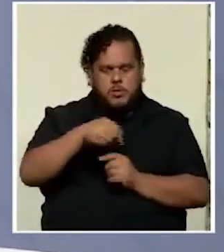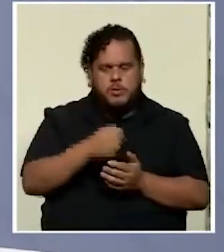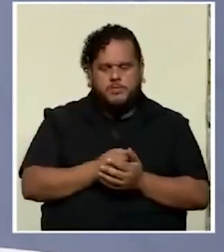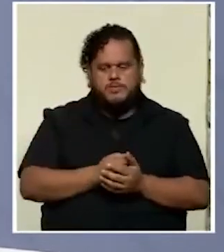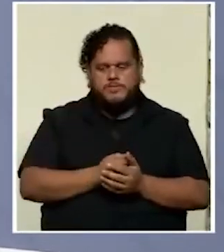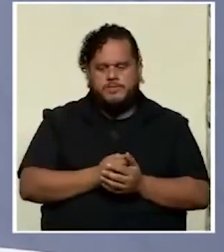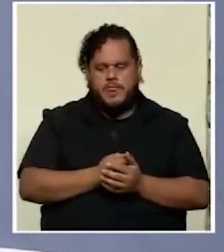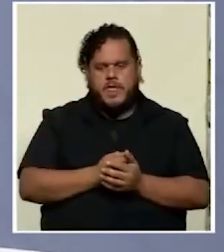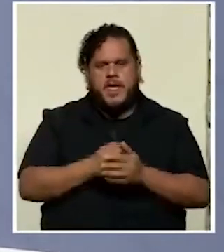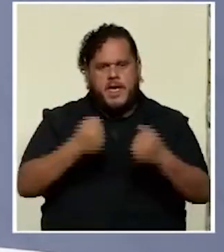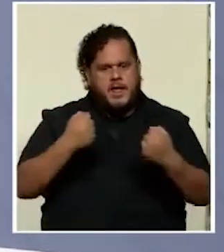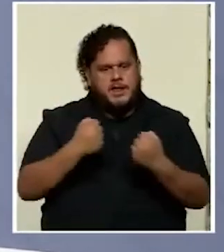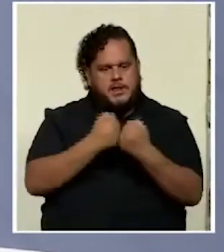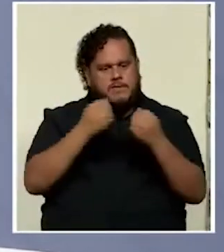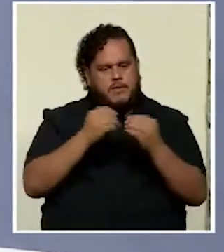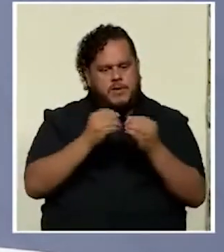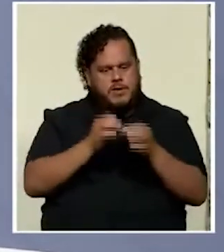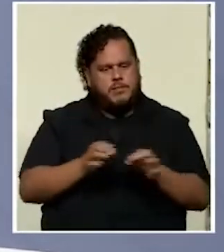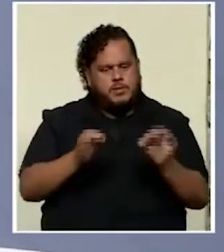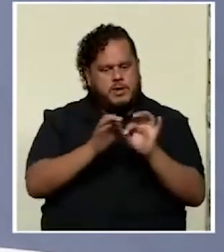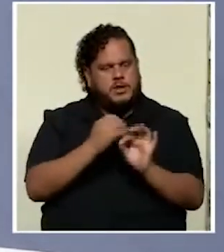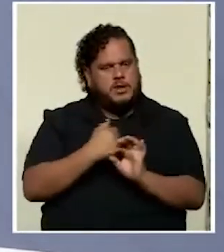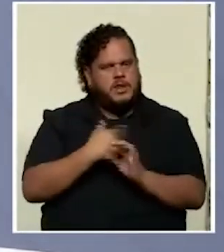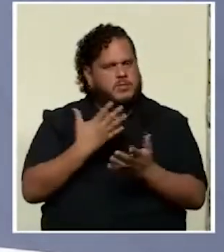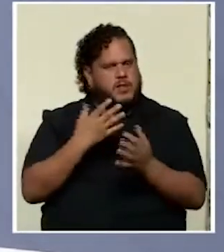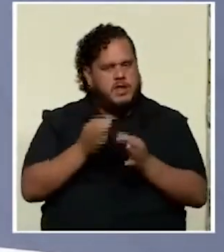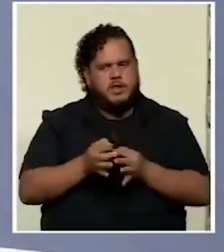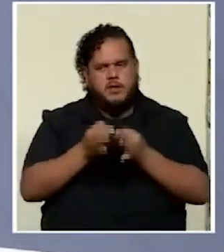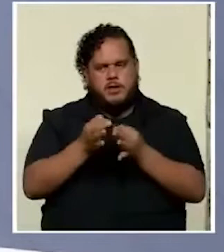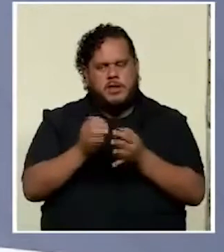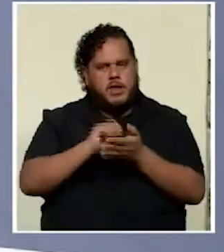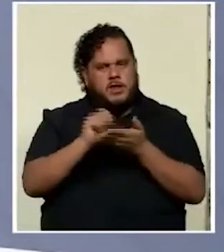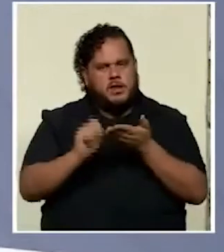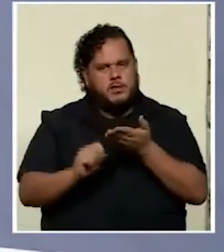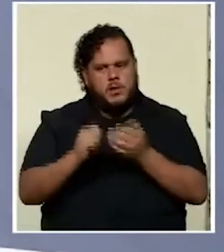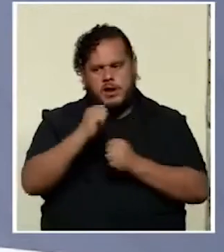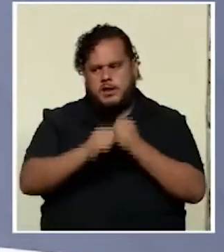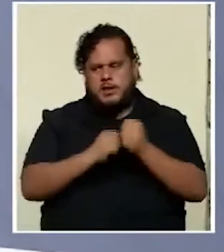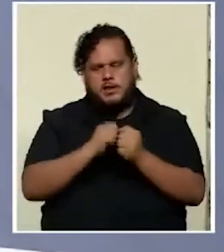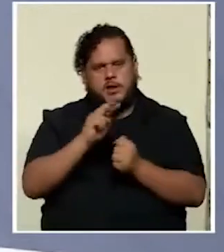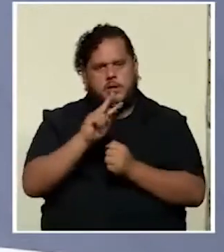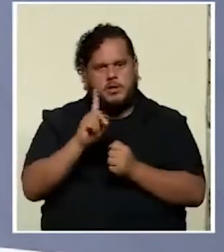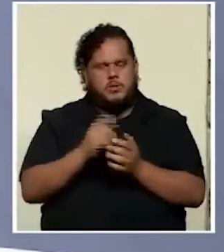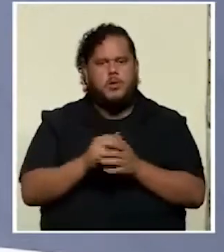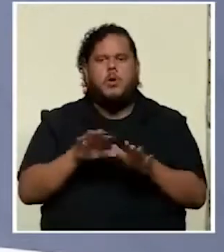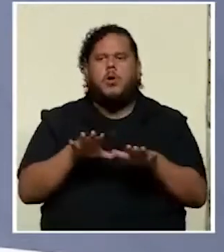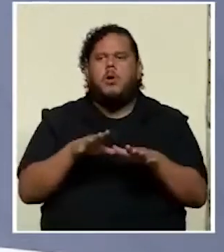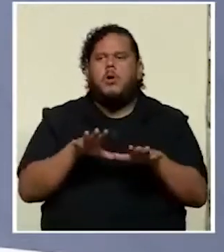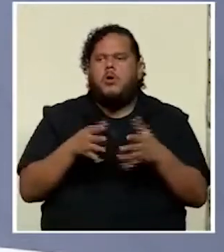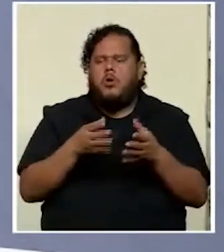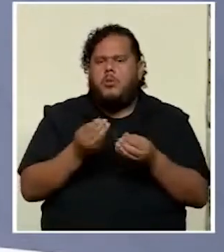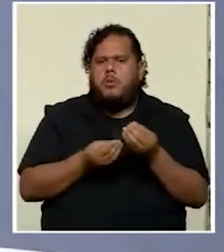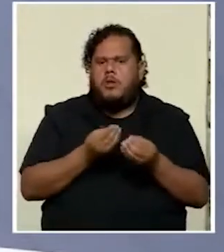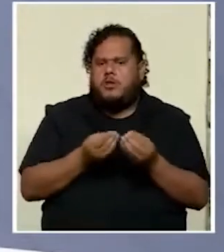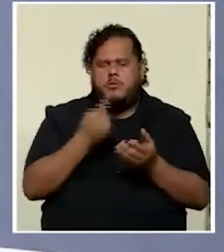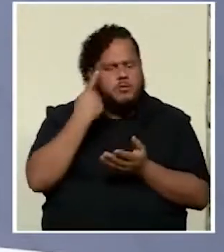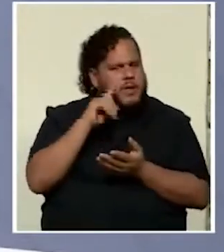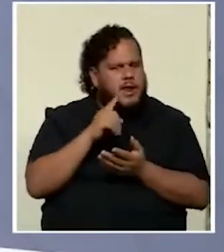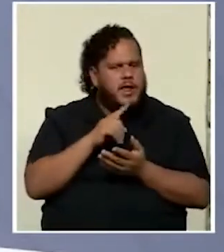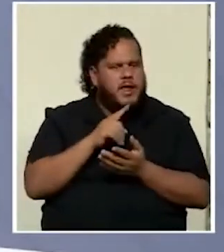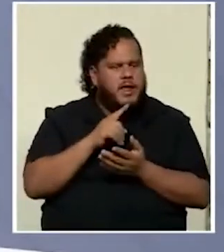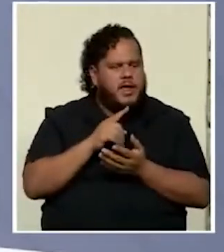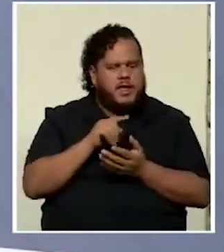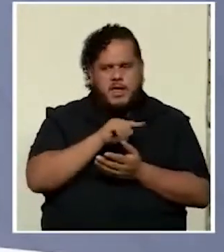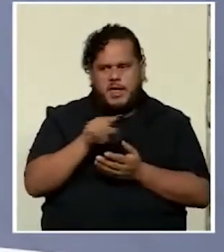el desafío más importante que tenemos es avanzar hacia la escuela del siglo XXI o sea cómo hacemos para que esos docentes